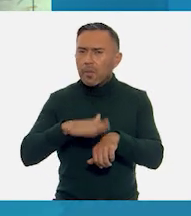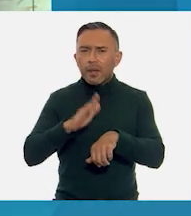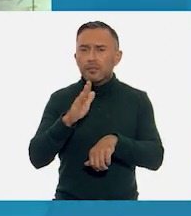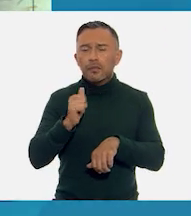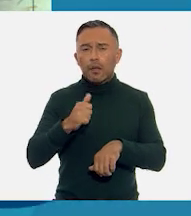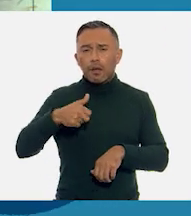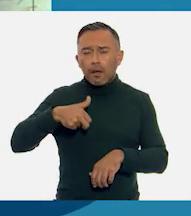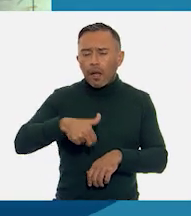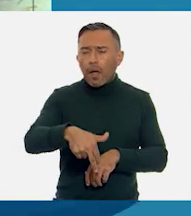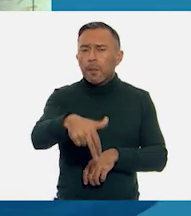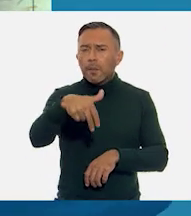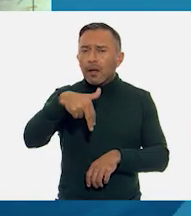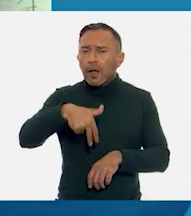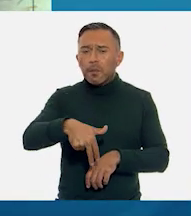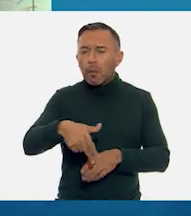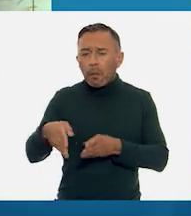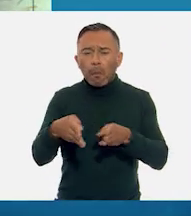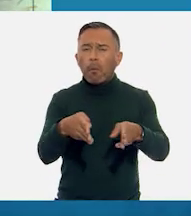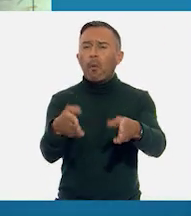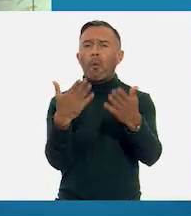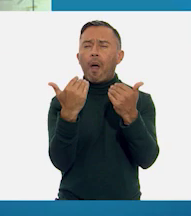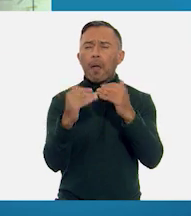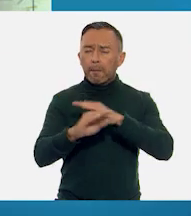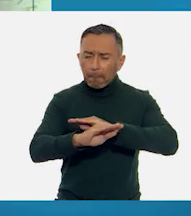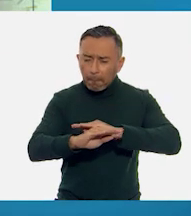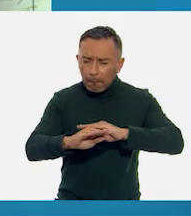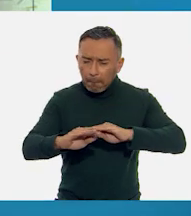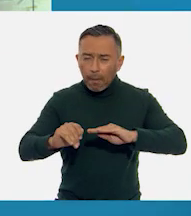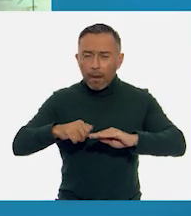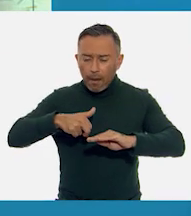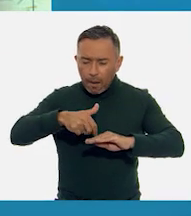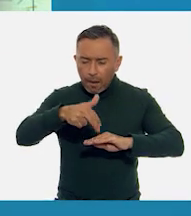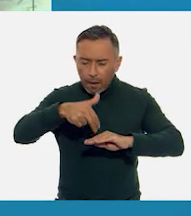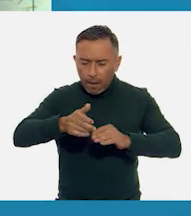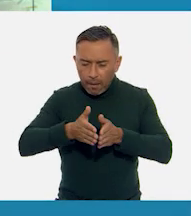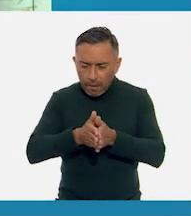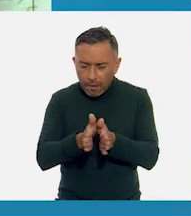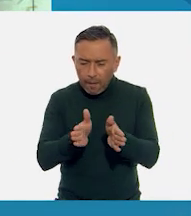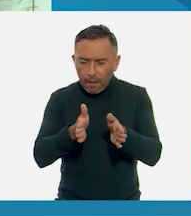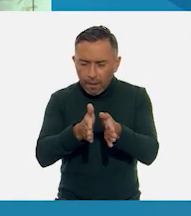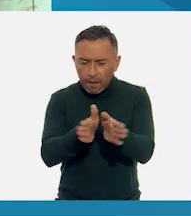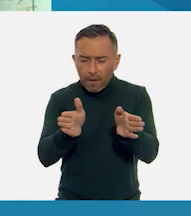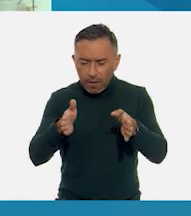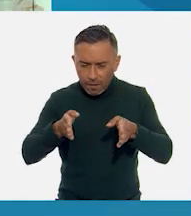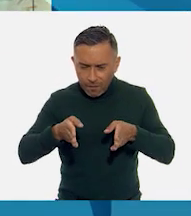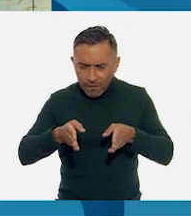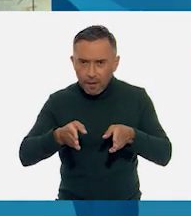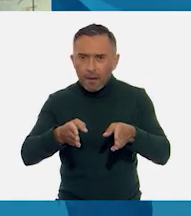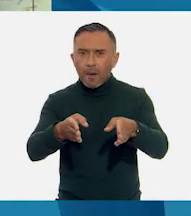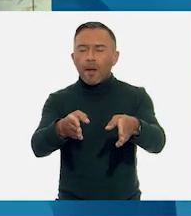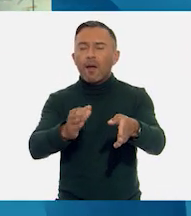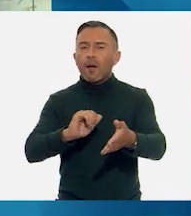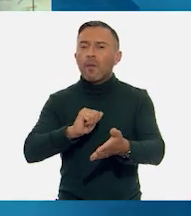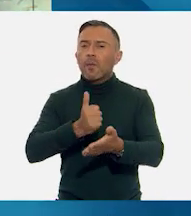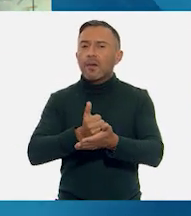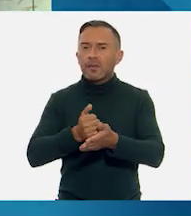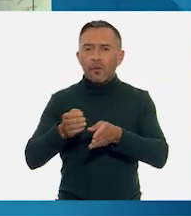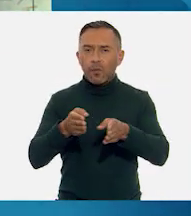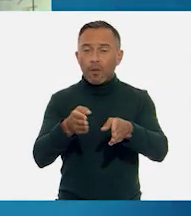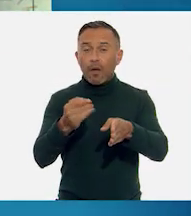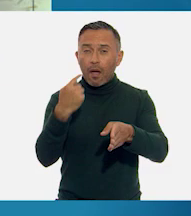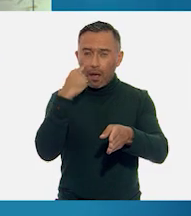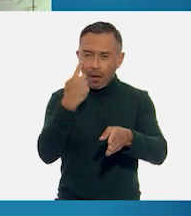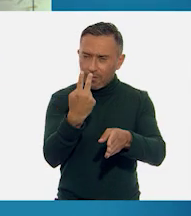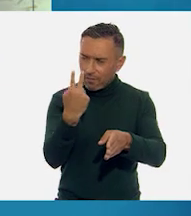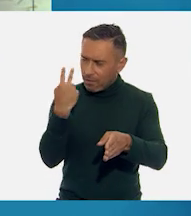hay camino, se hace camino al andar. Al andar se hace camino y al volver la vista atrás,